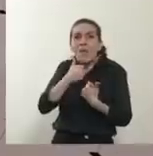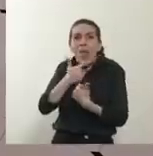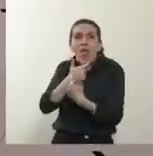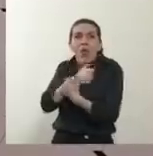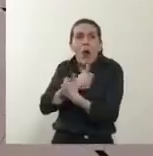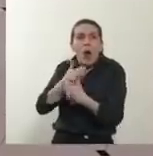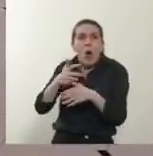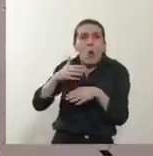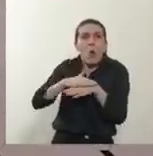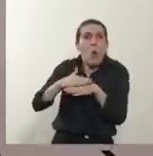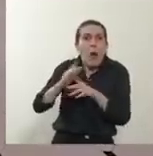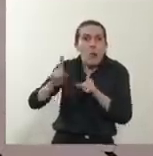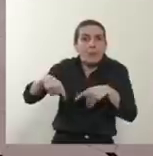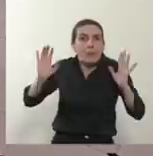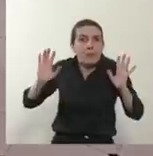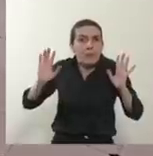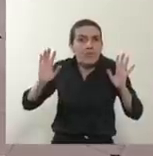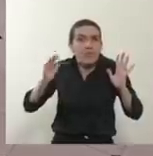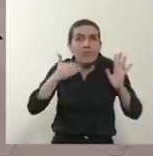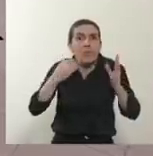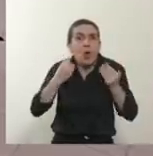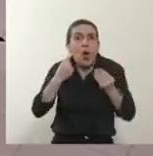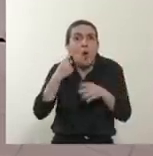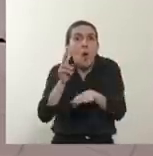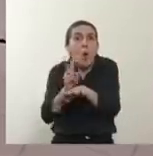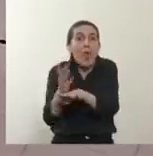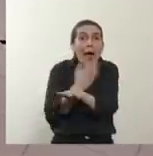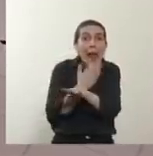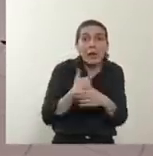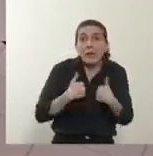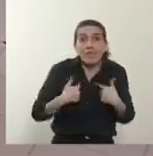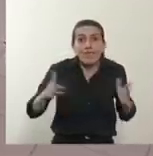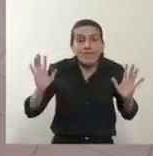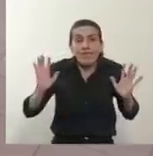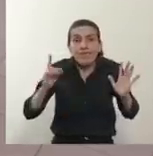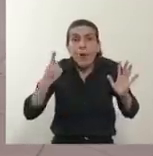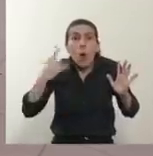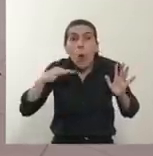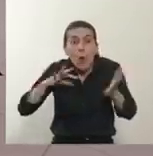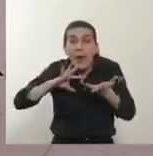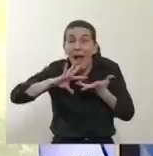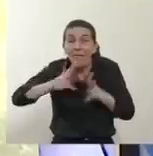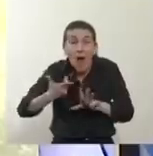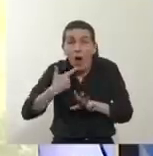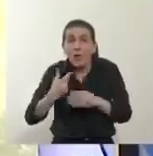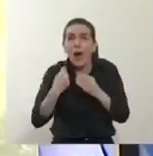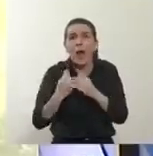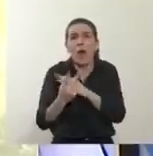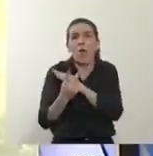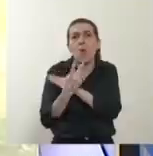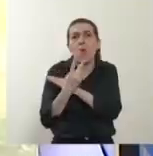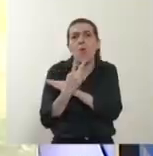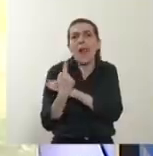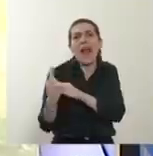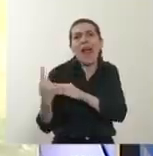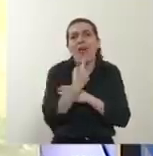Y la única solución que encontramos, como siempre les digo, es cuidarnos nosotros.